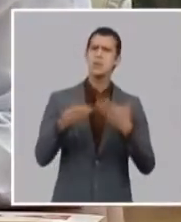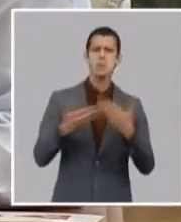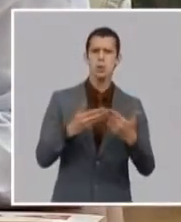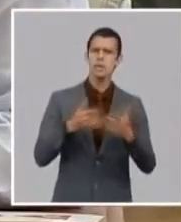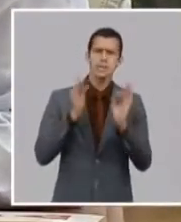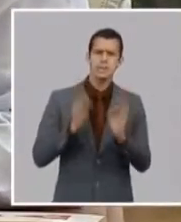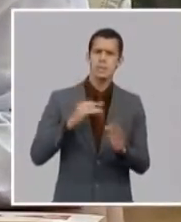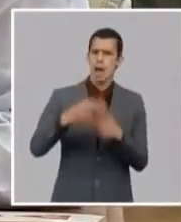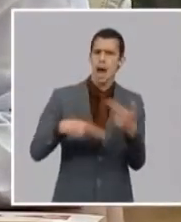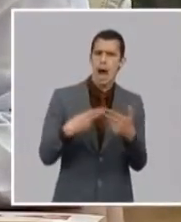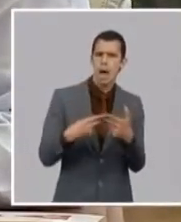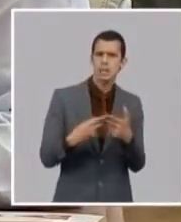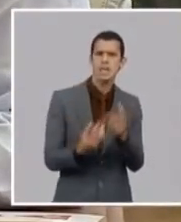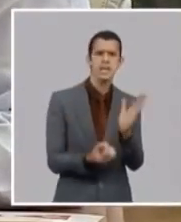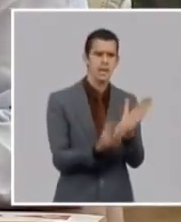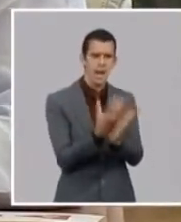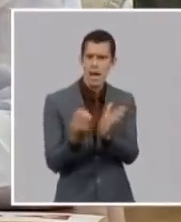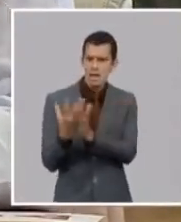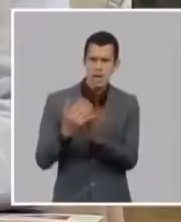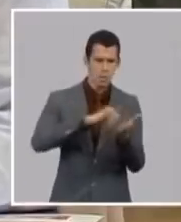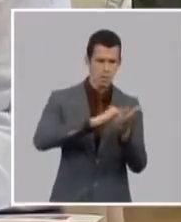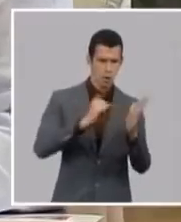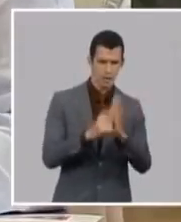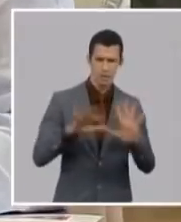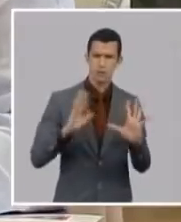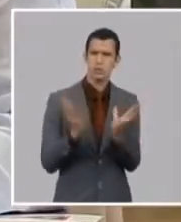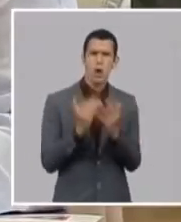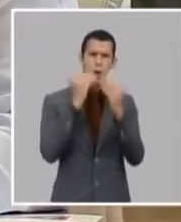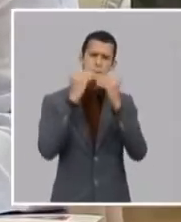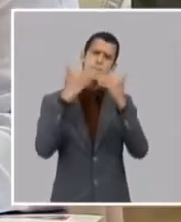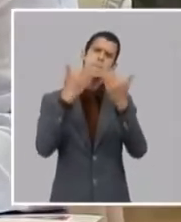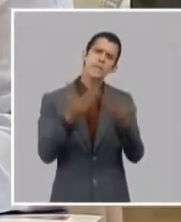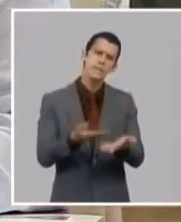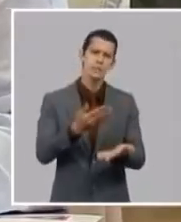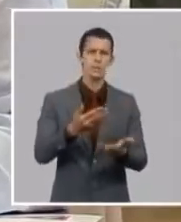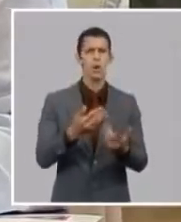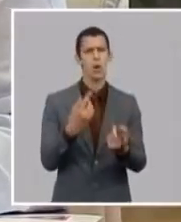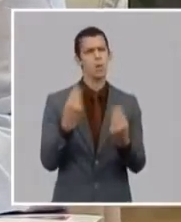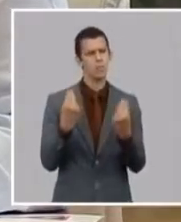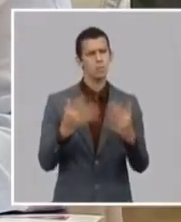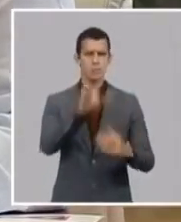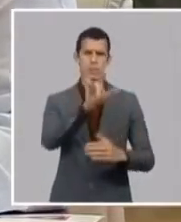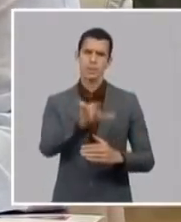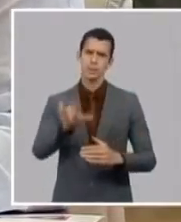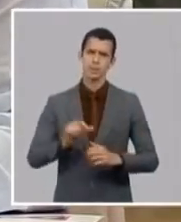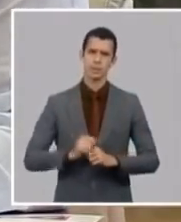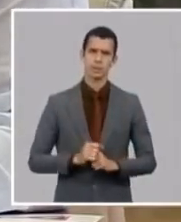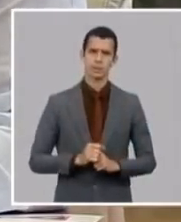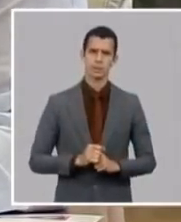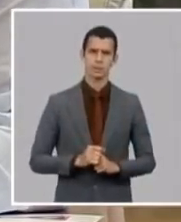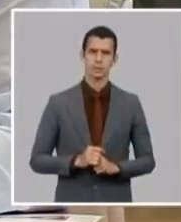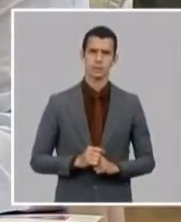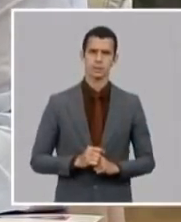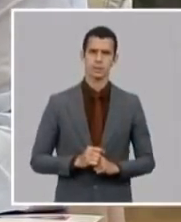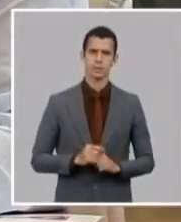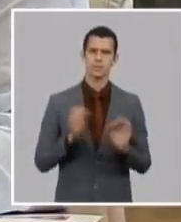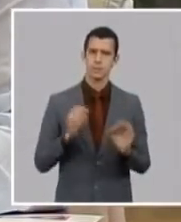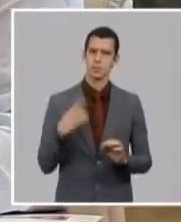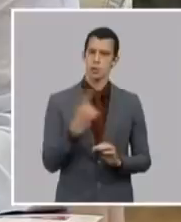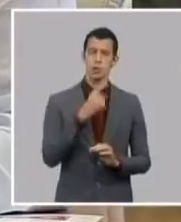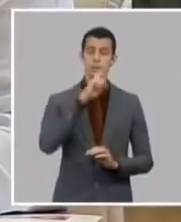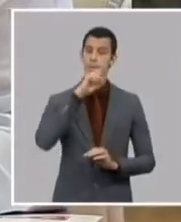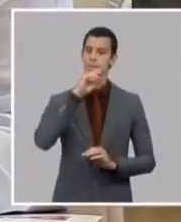bloqueada con esa economía truncada y en la que también no somos todos lo eficientes posible y por eso tenemos que estar